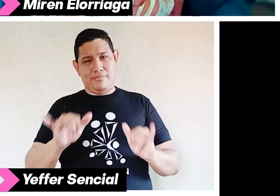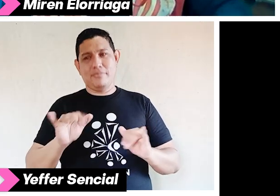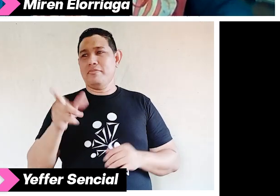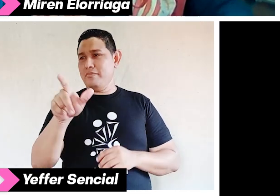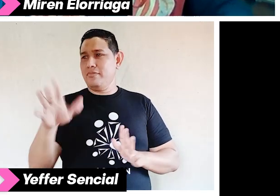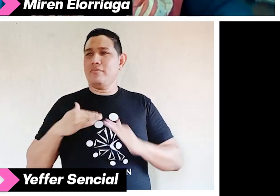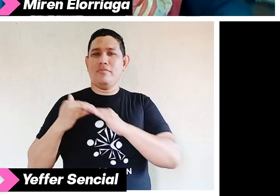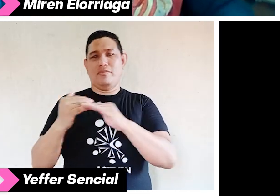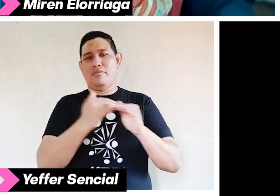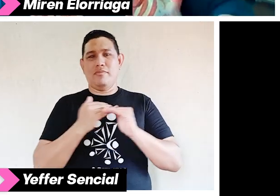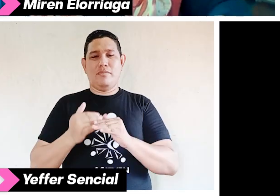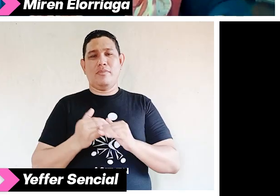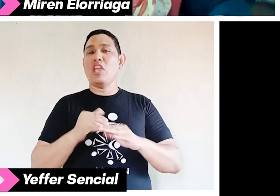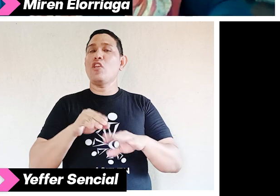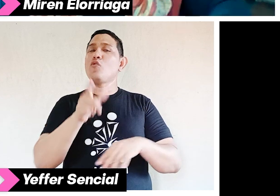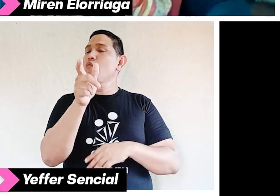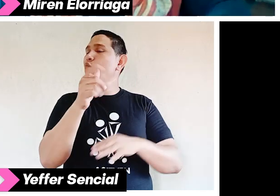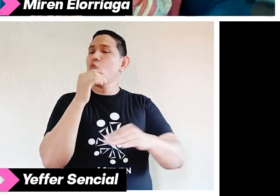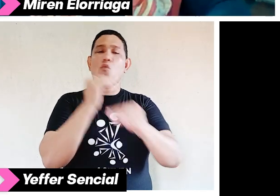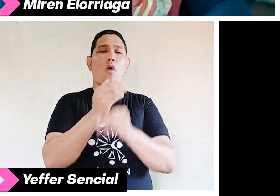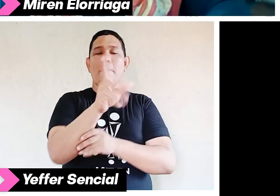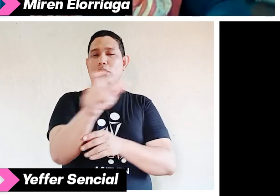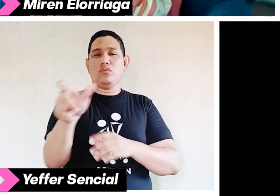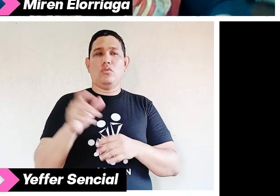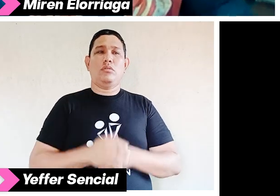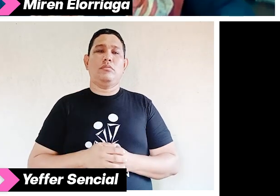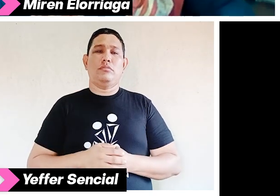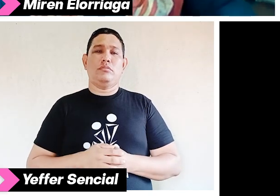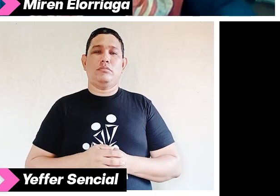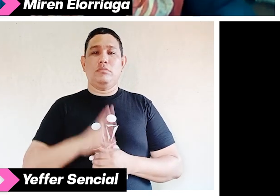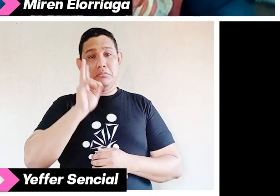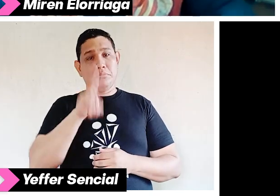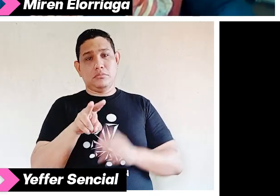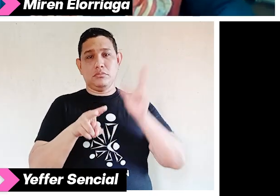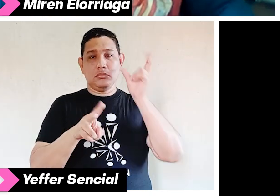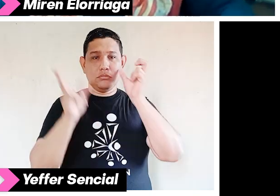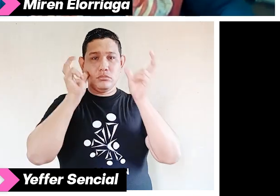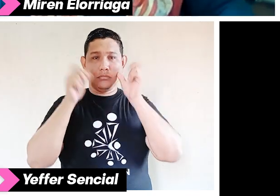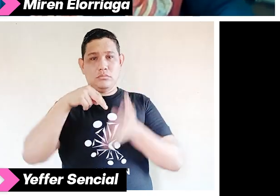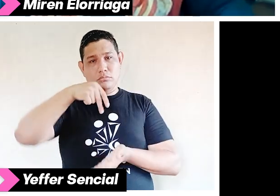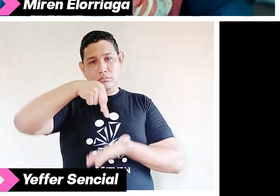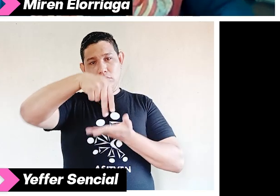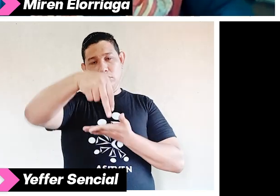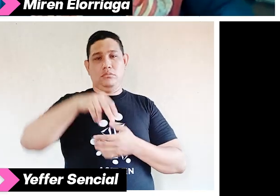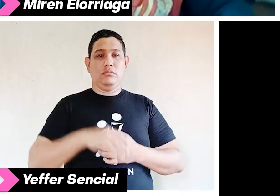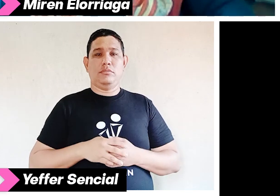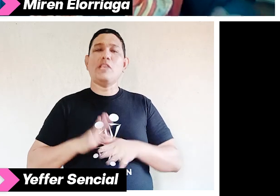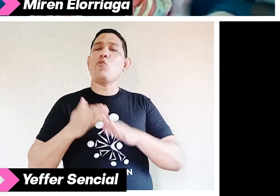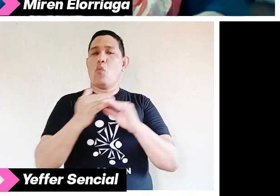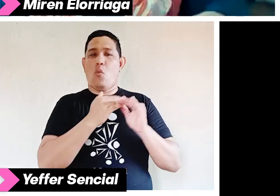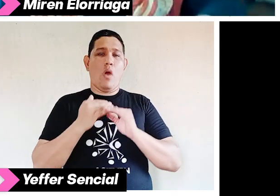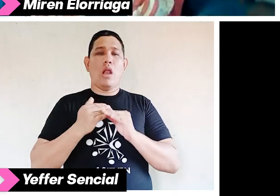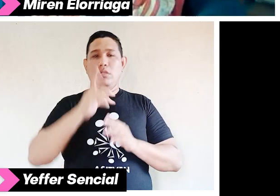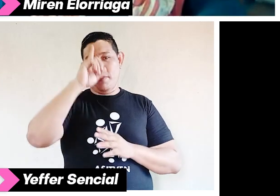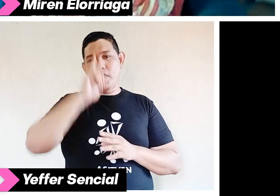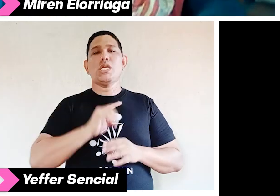a como lo hacen ustedes. Las personas que ven, que oyen, que caminan. Entonces,